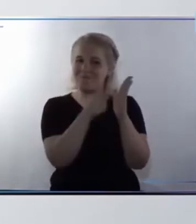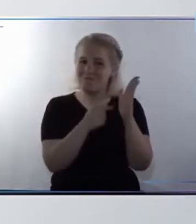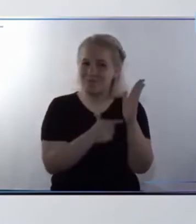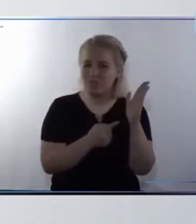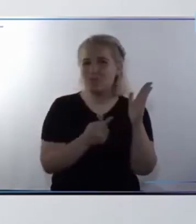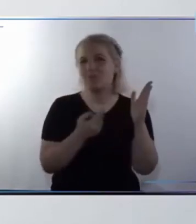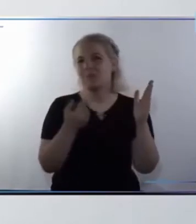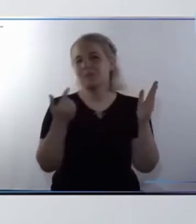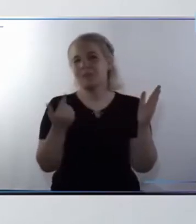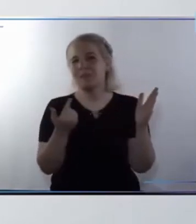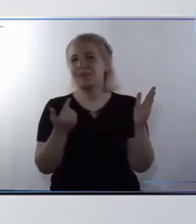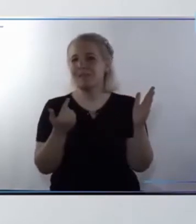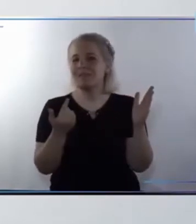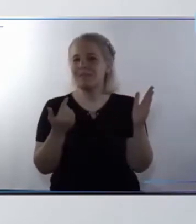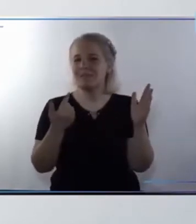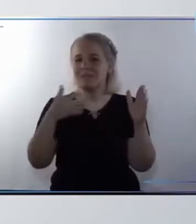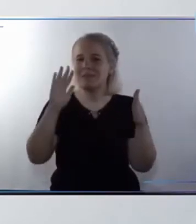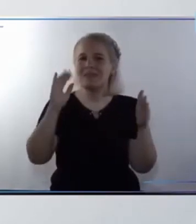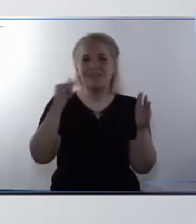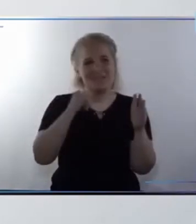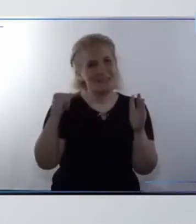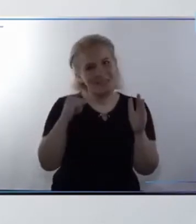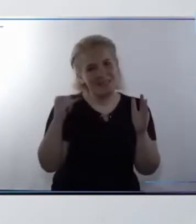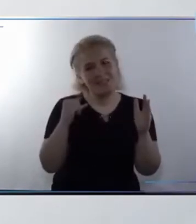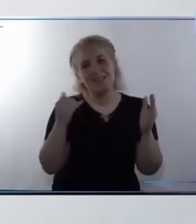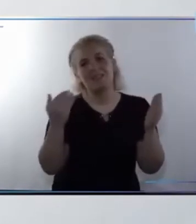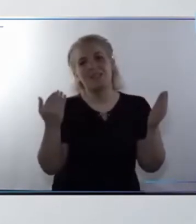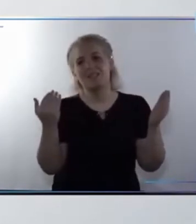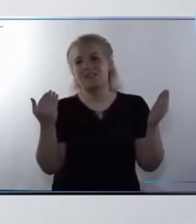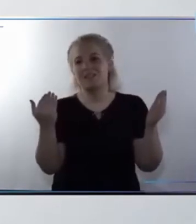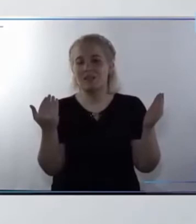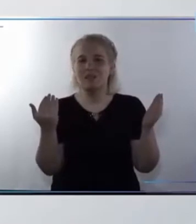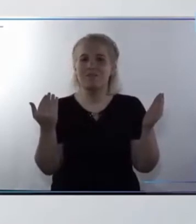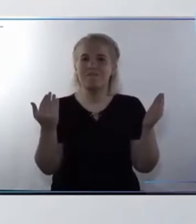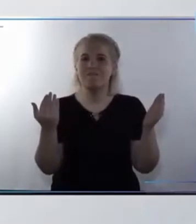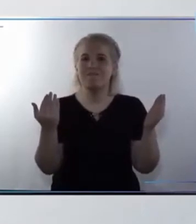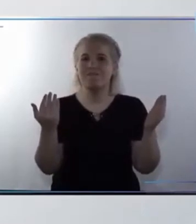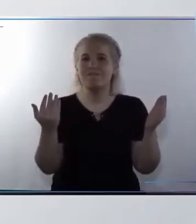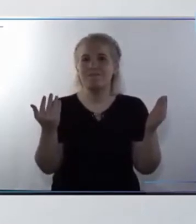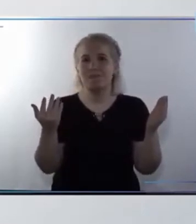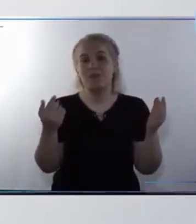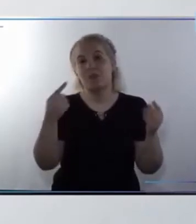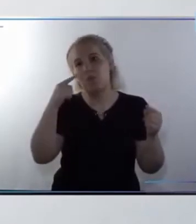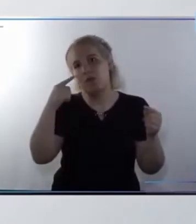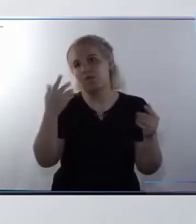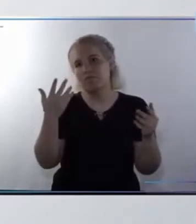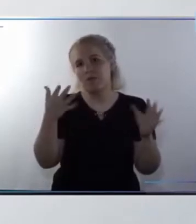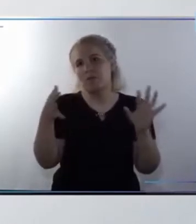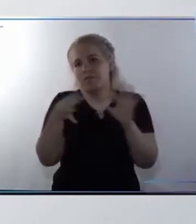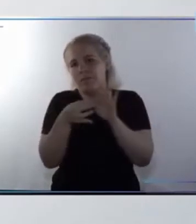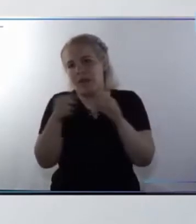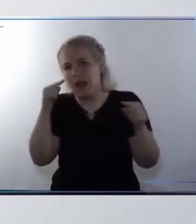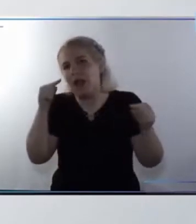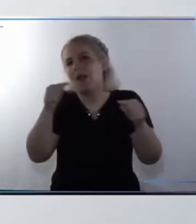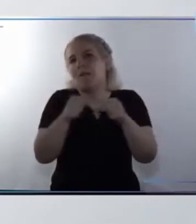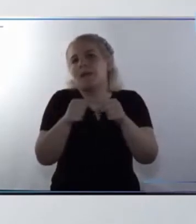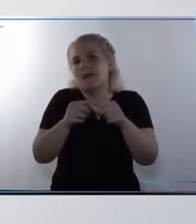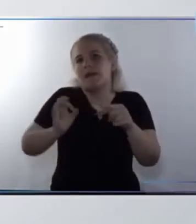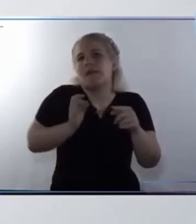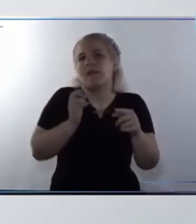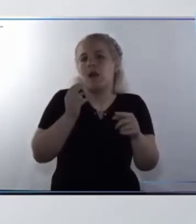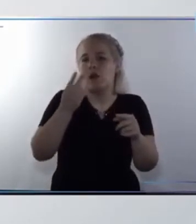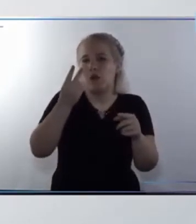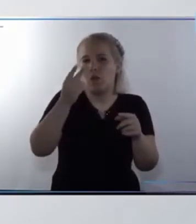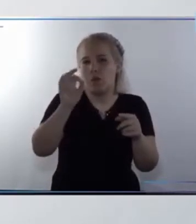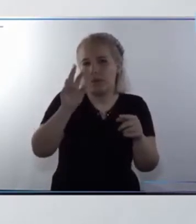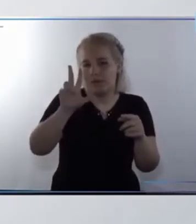tienen una tendencia negativa en relación a la meta 2030, y